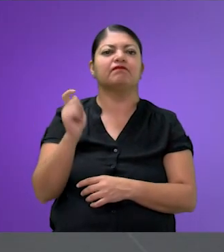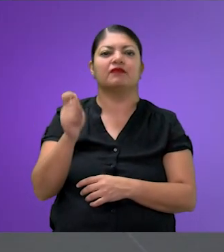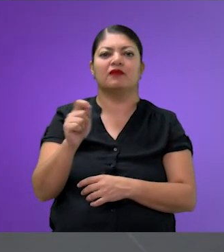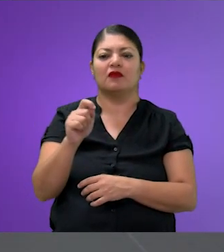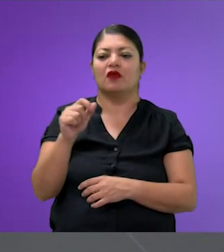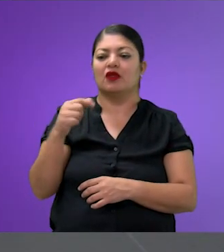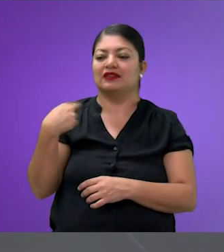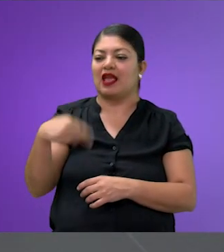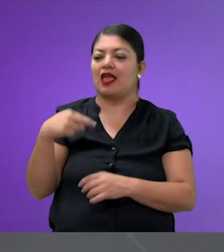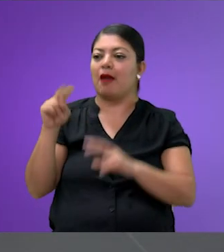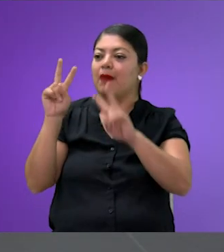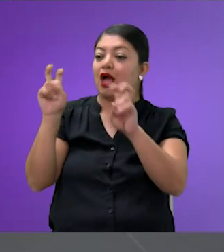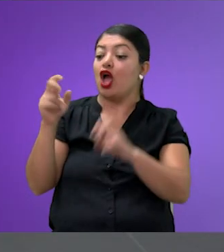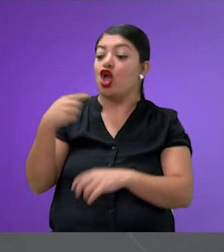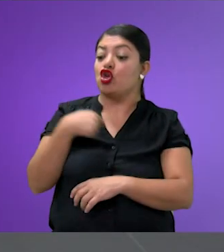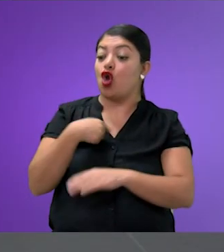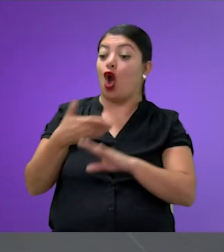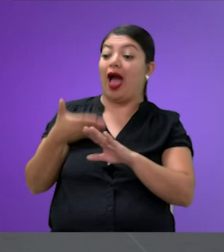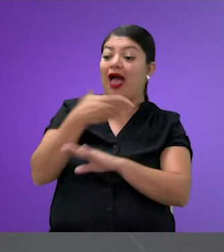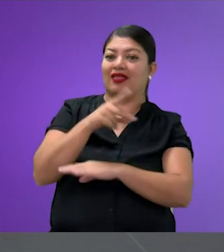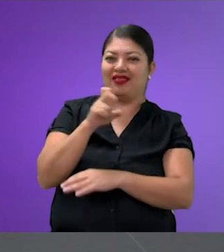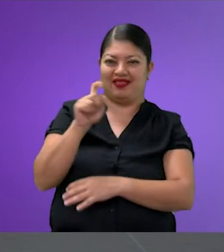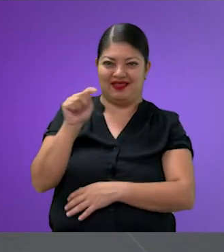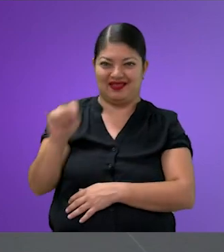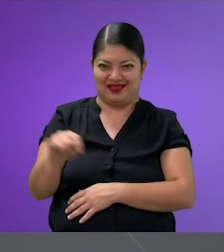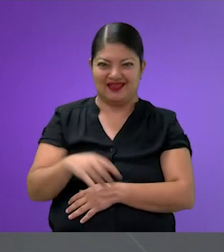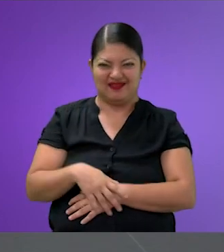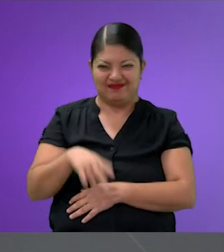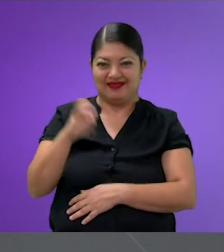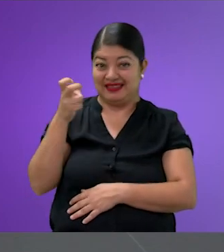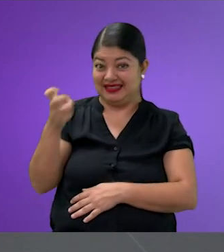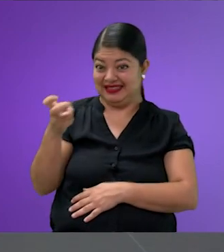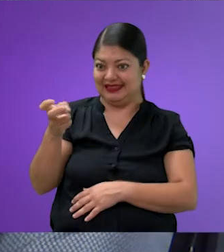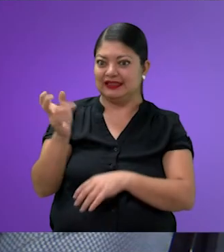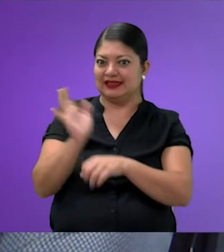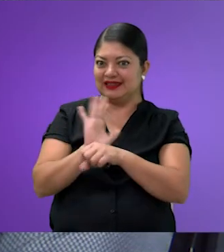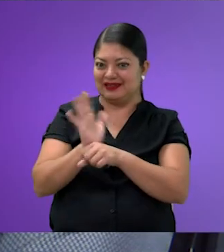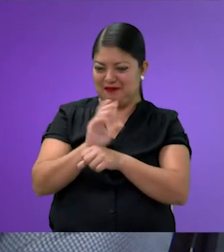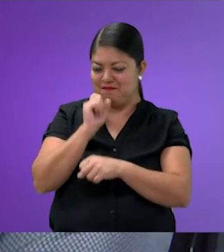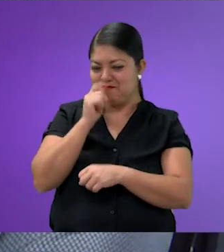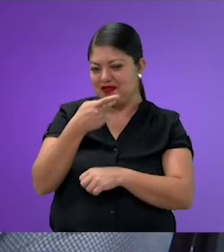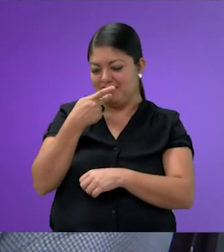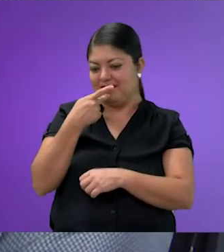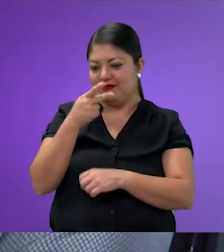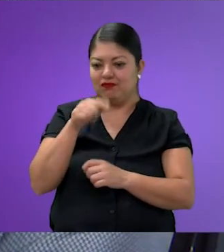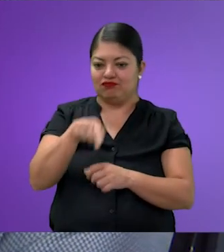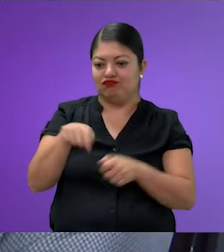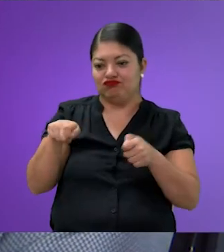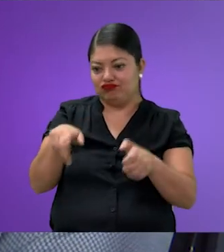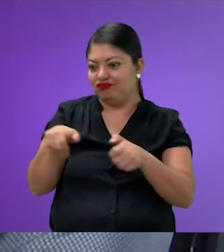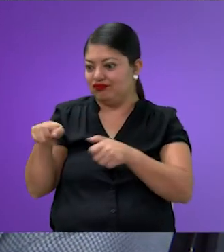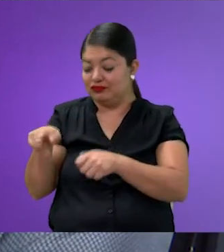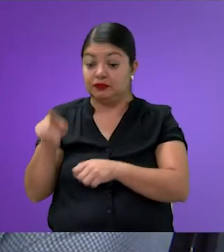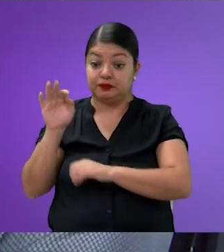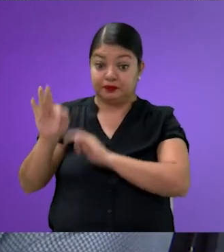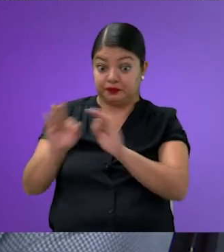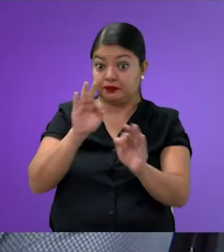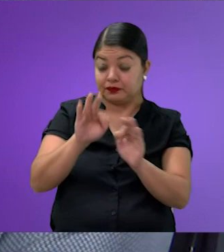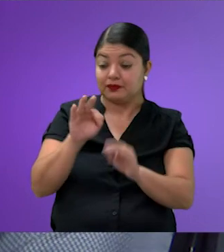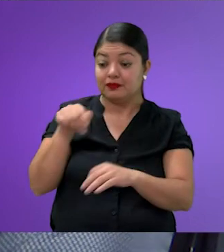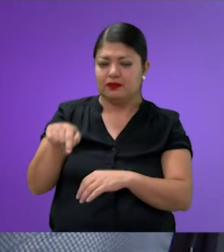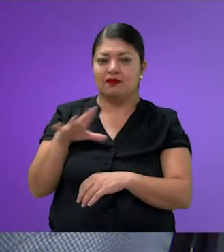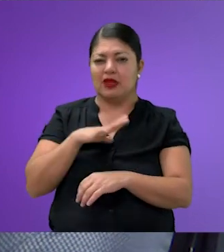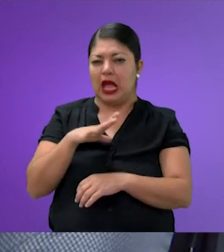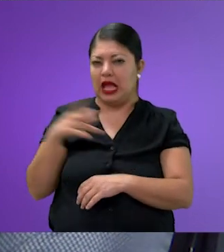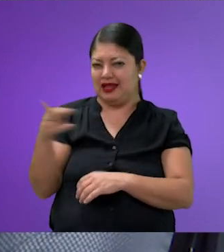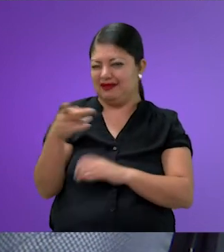antes de ti. Ah, claro. Si te fijas, en este caso, las dos personas que necesitaban ser cuidadas, estaban en silla de ruedas y tienen una característica en